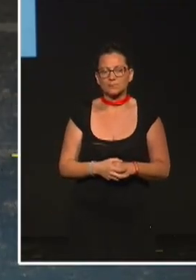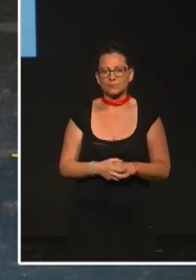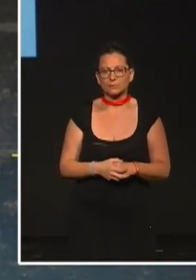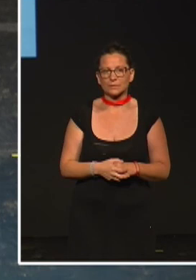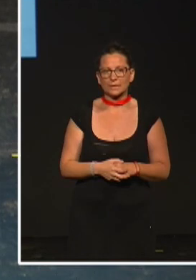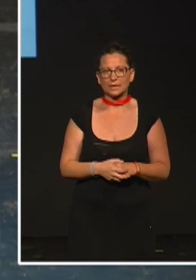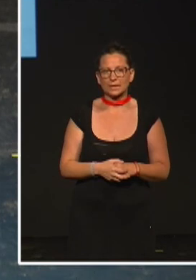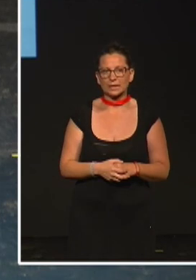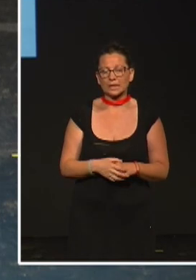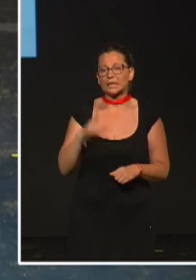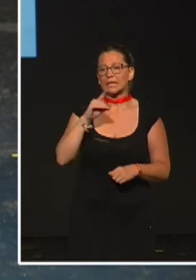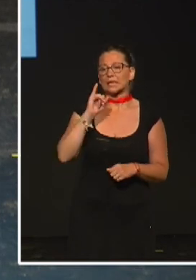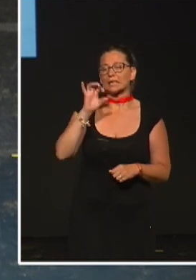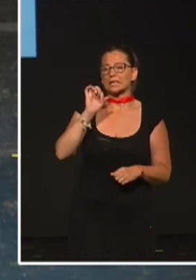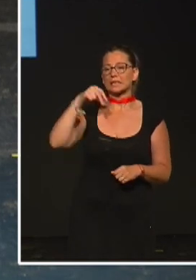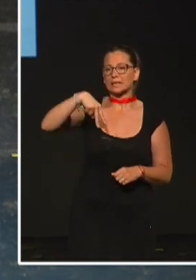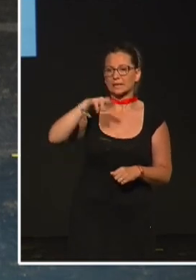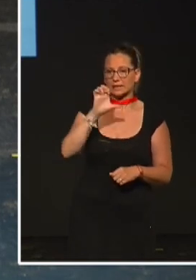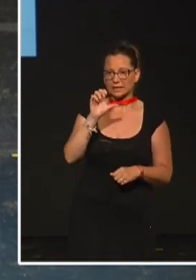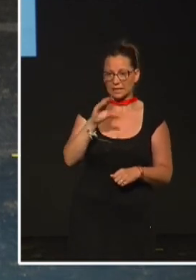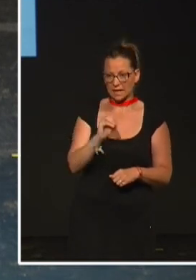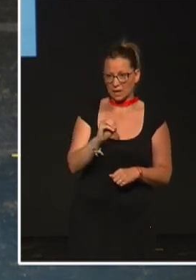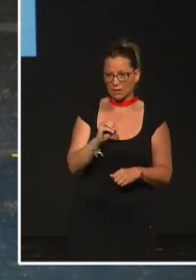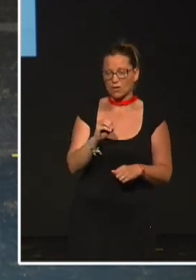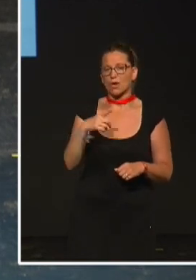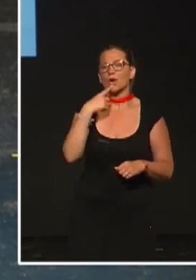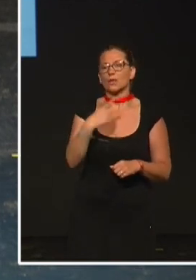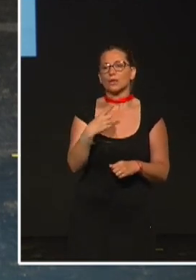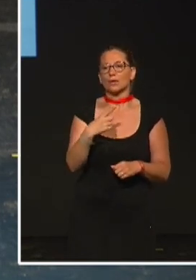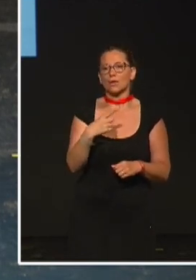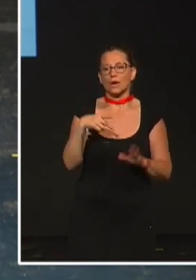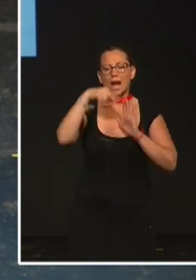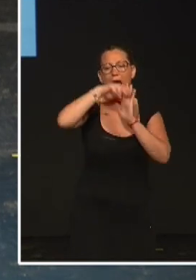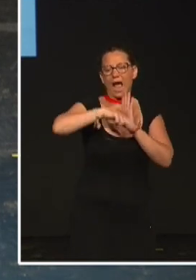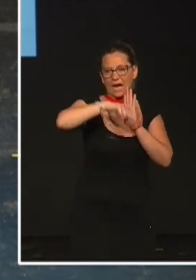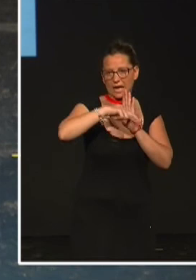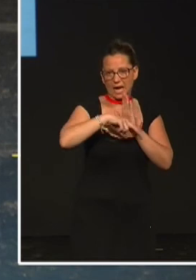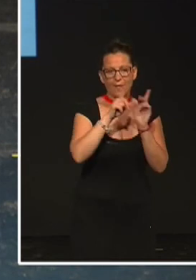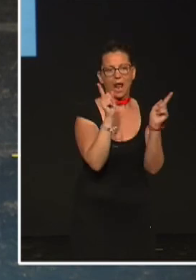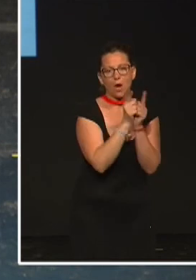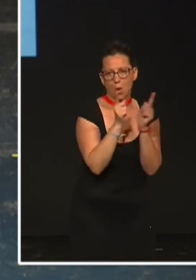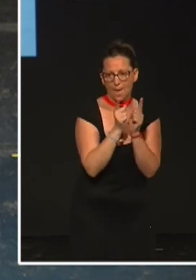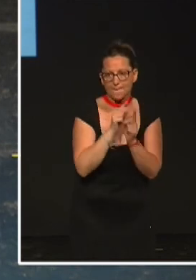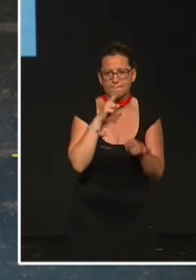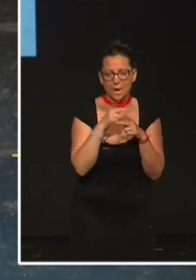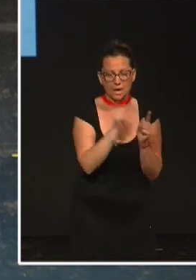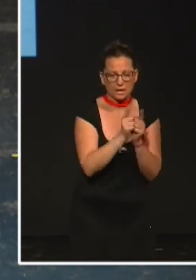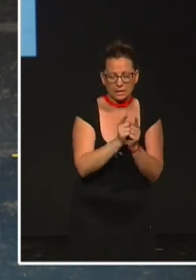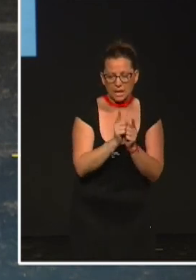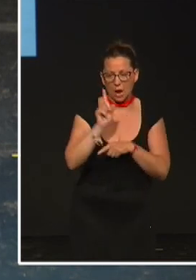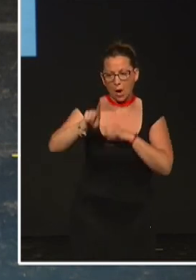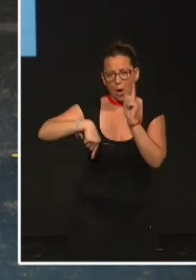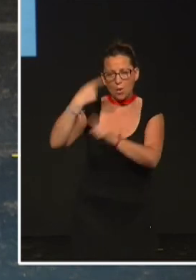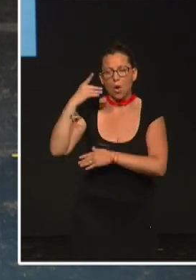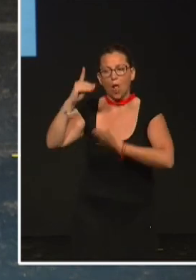Ligneo estableció en el año 1753 las reglas de la nomenclatura binomial. Después vino Darwin, un siglo